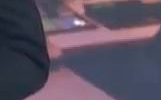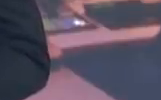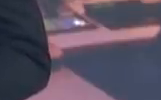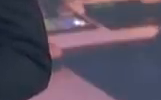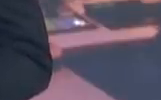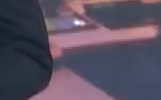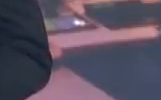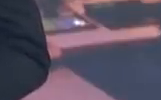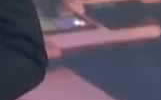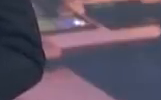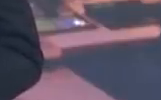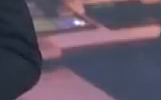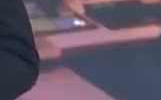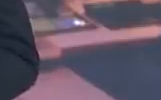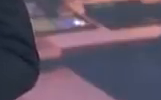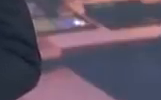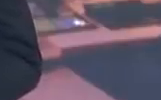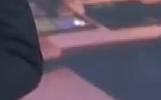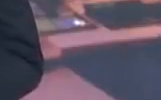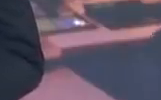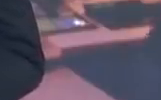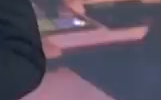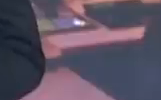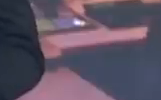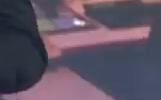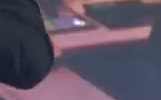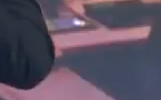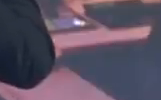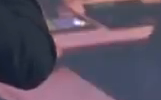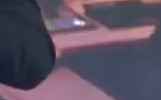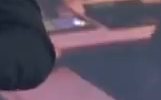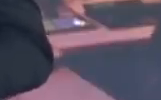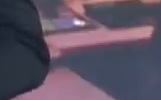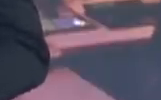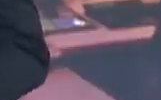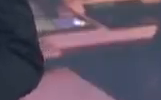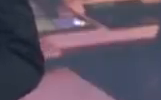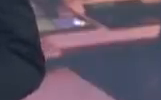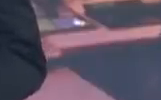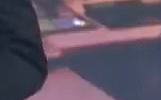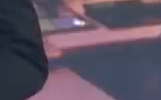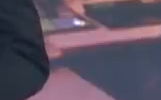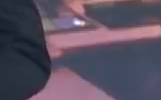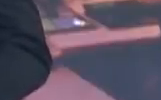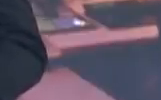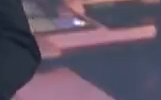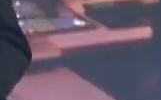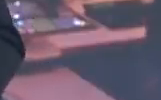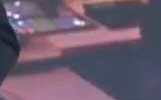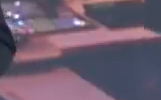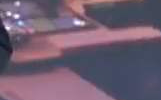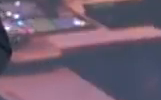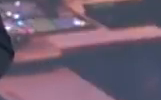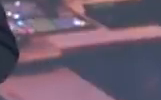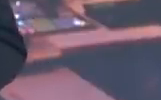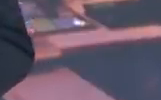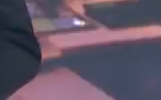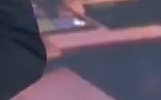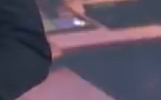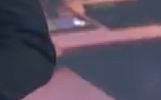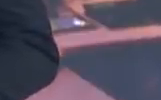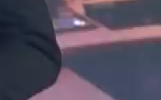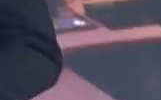inestabilidad atmosférica que se presentaron algunas perturbaciones en la señal de televisión de ambos lugares así que no culpe su televisor